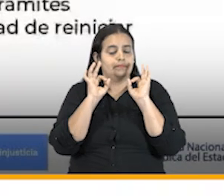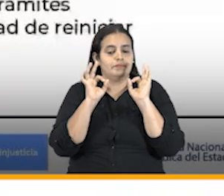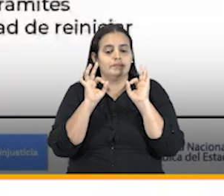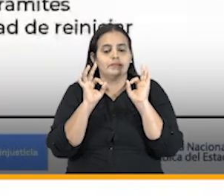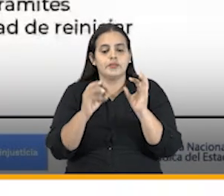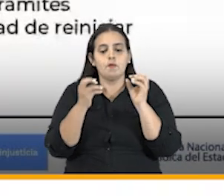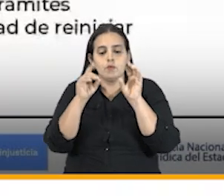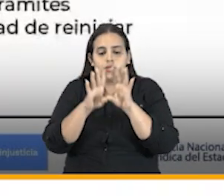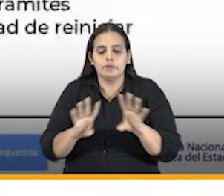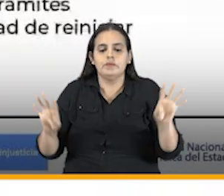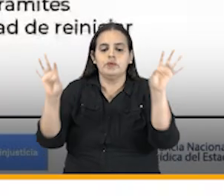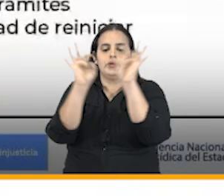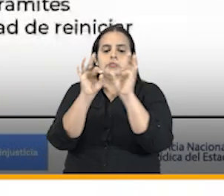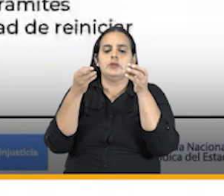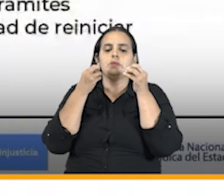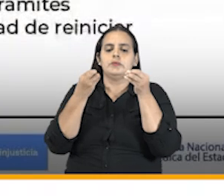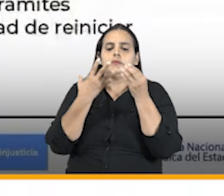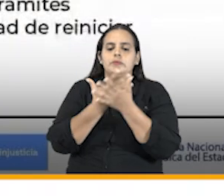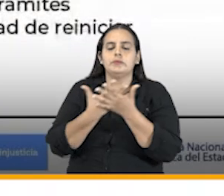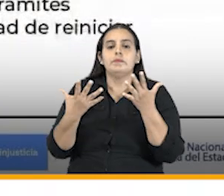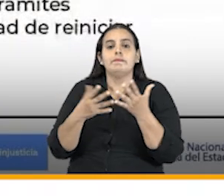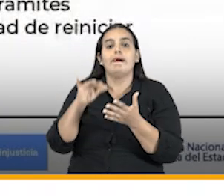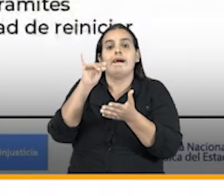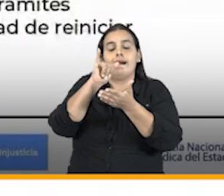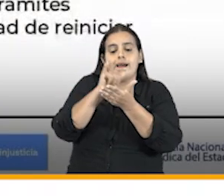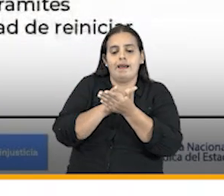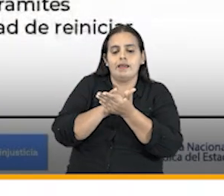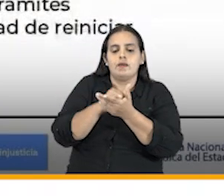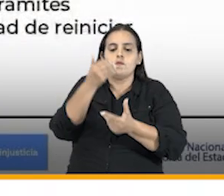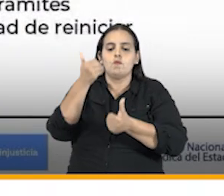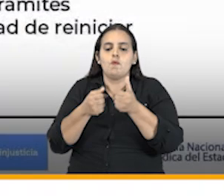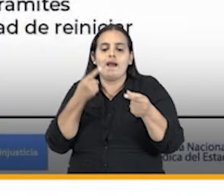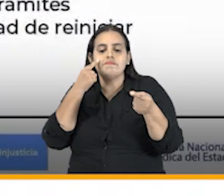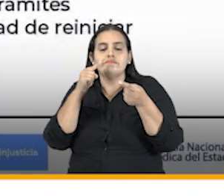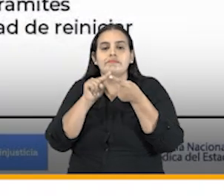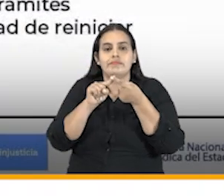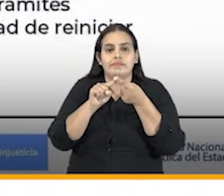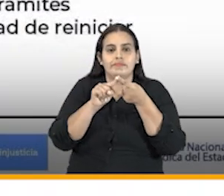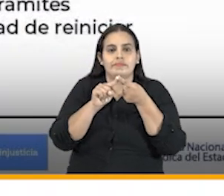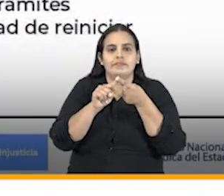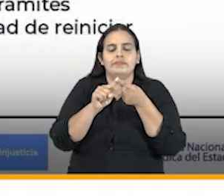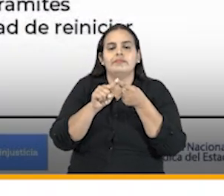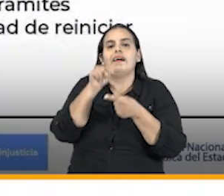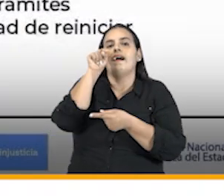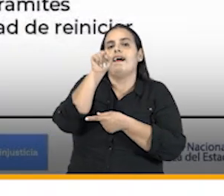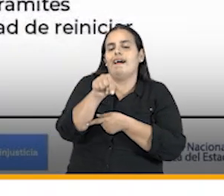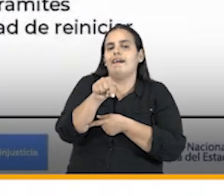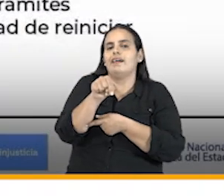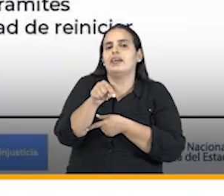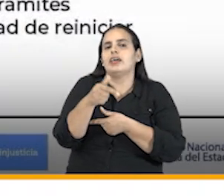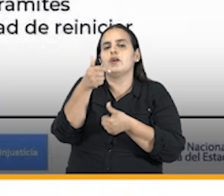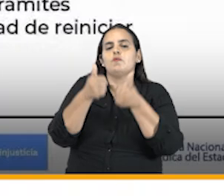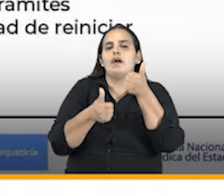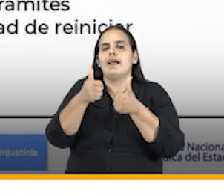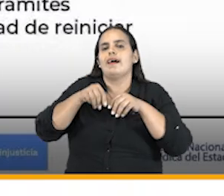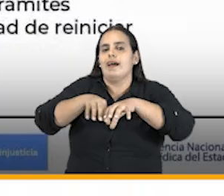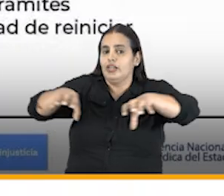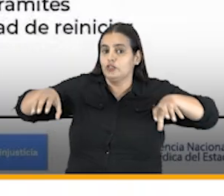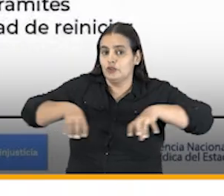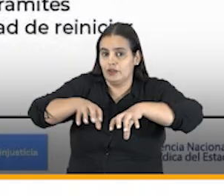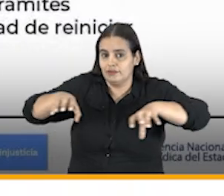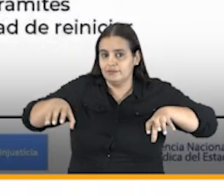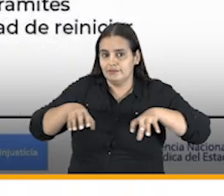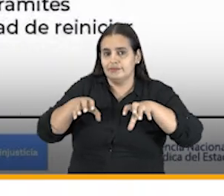relevante en lo que tiene que ver con la defensa de una sentencia de unificación del Consejo de Estado en materia de causidad de la acción